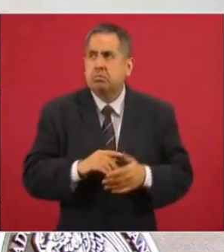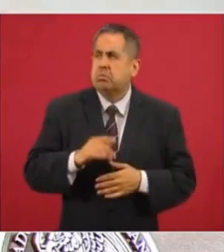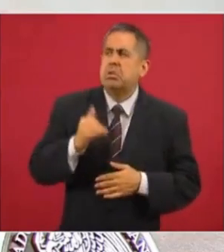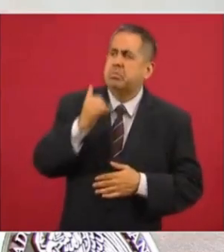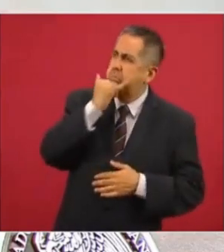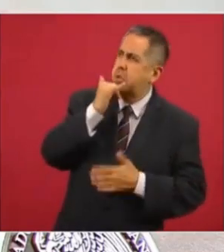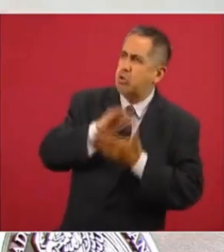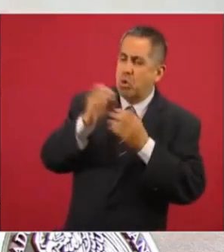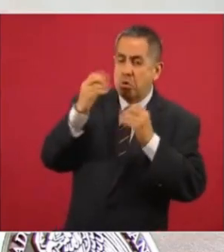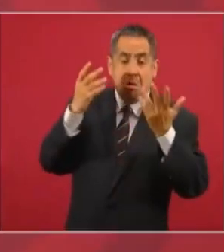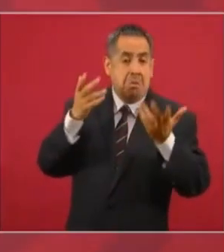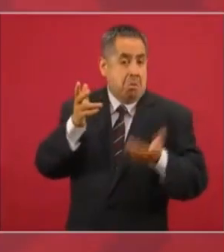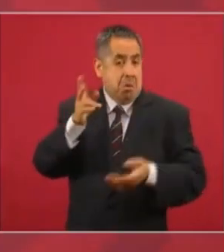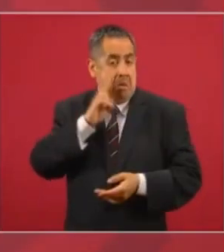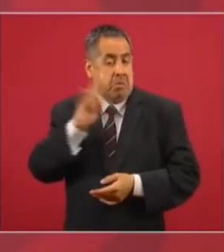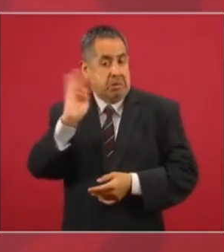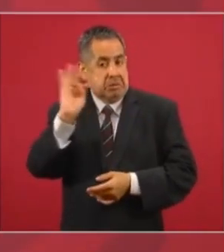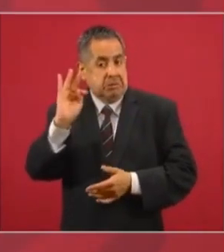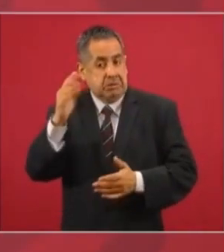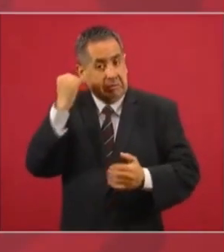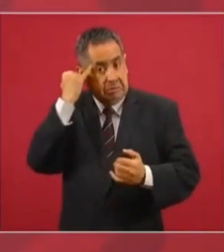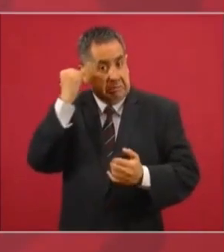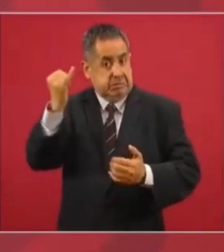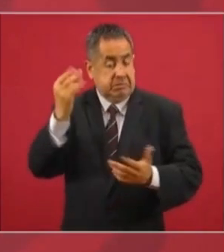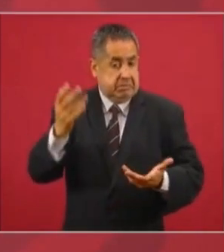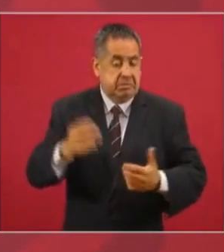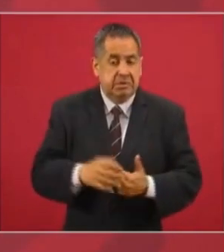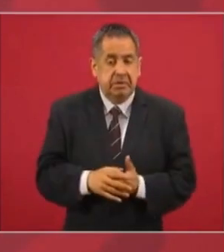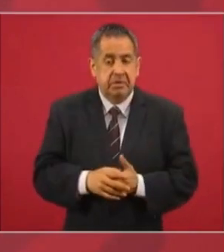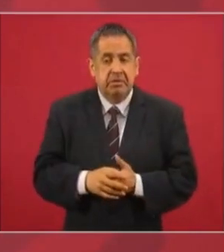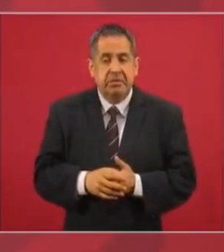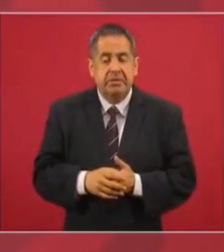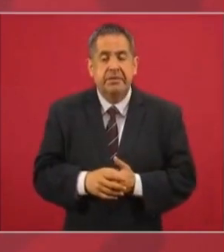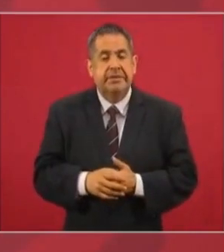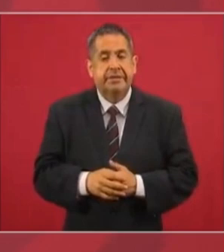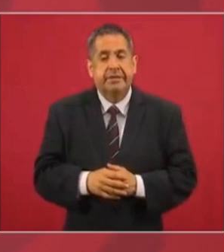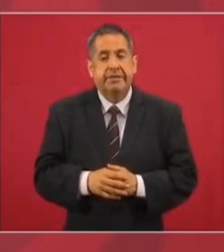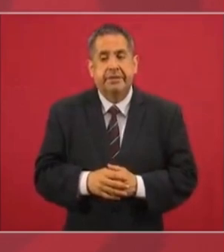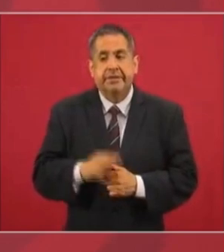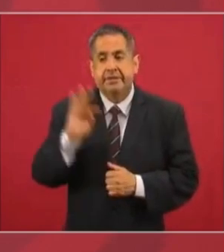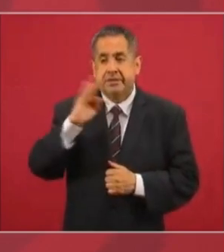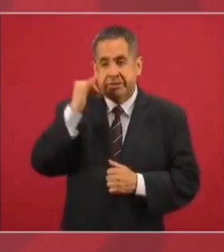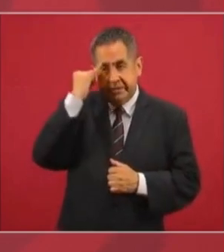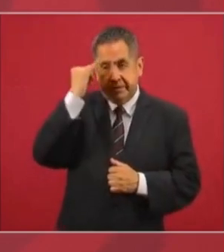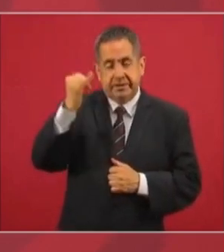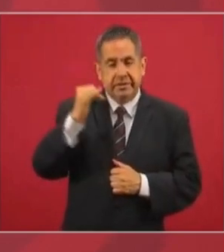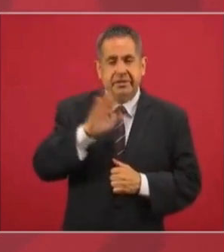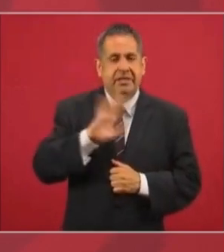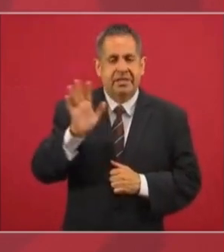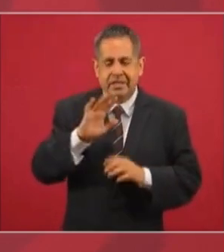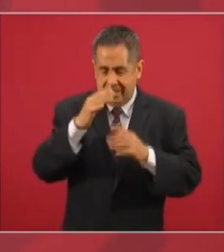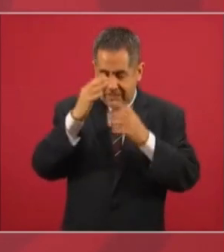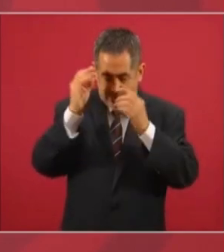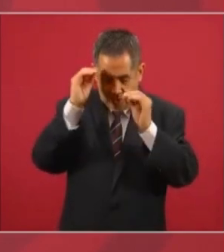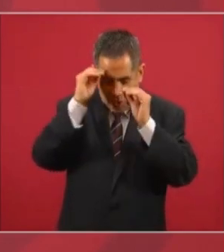pensando en dejar atrás